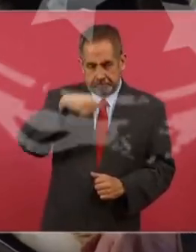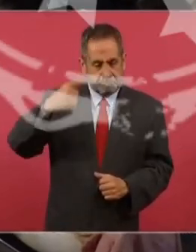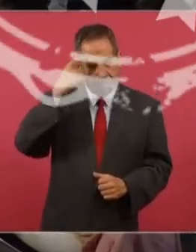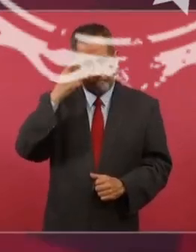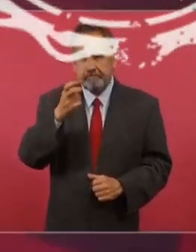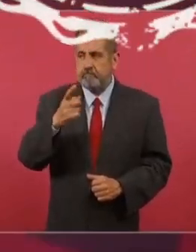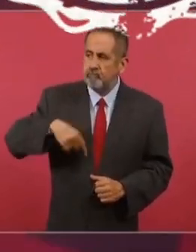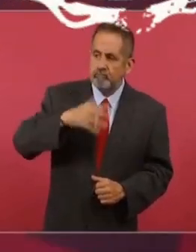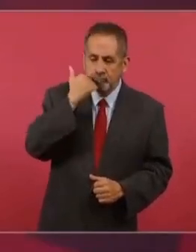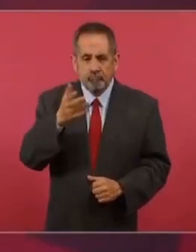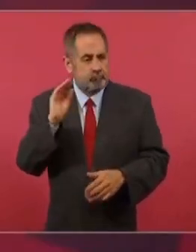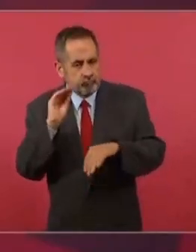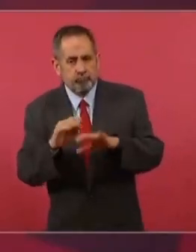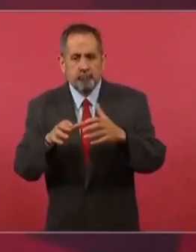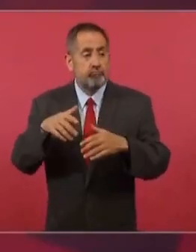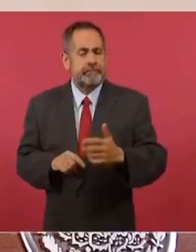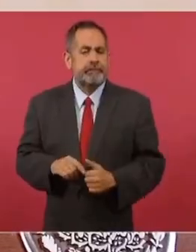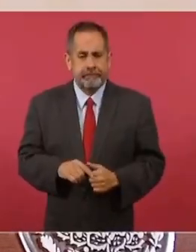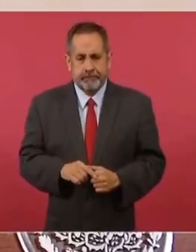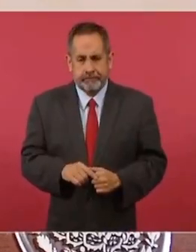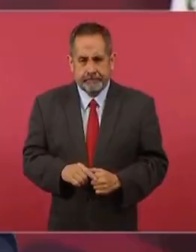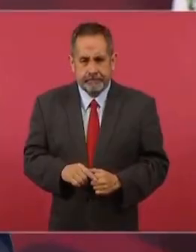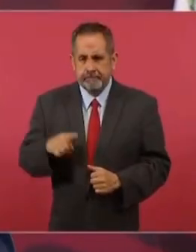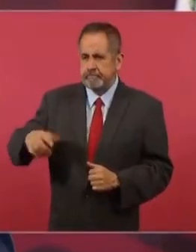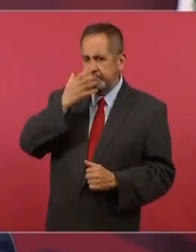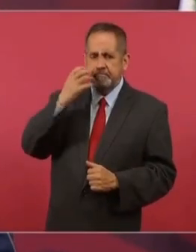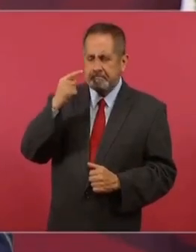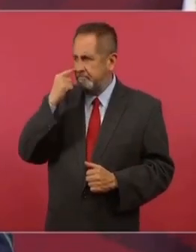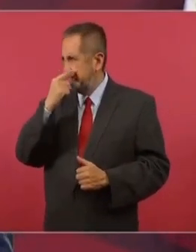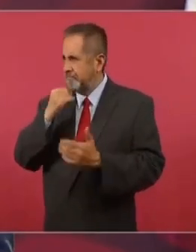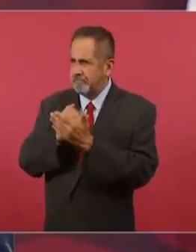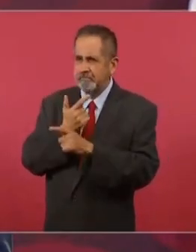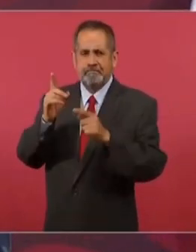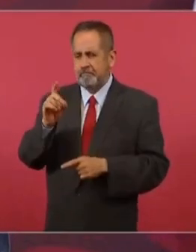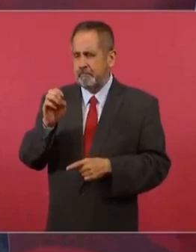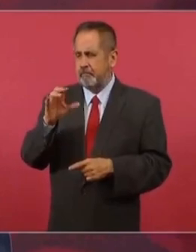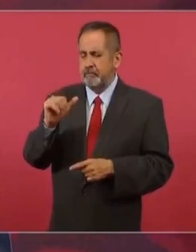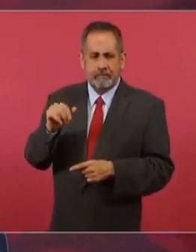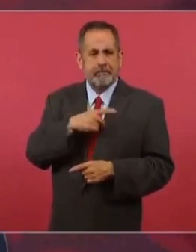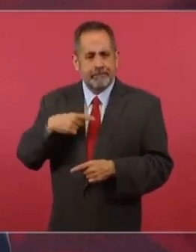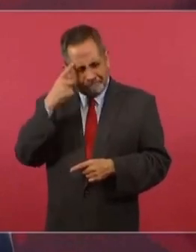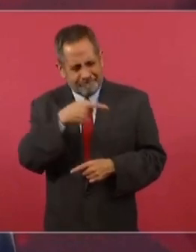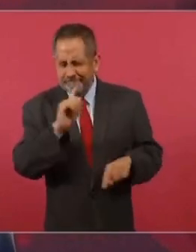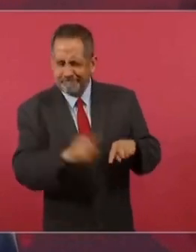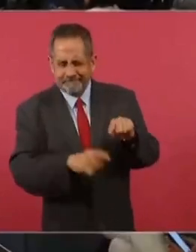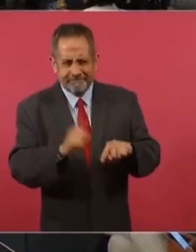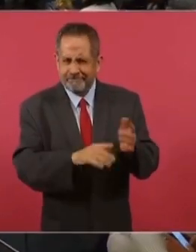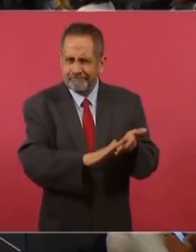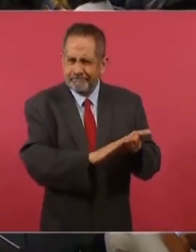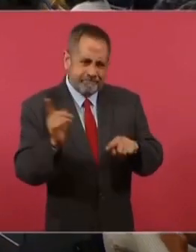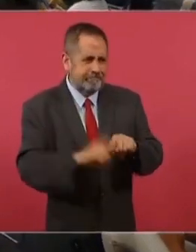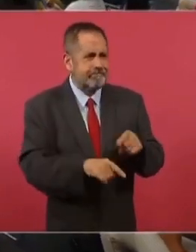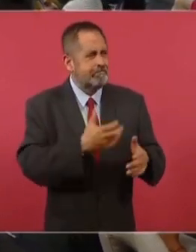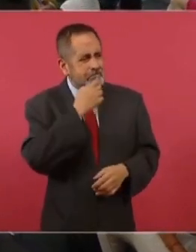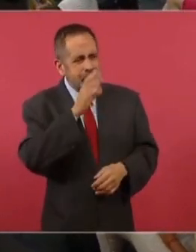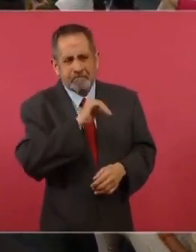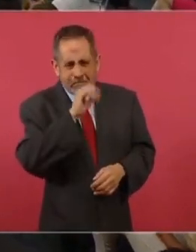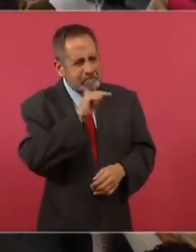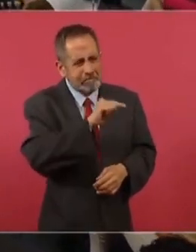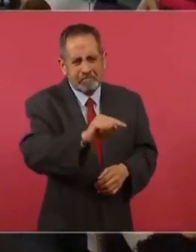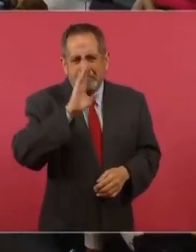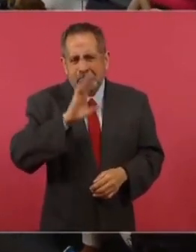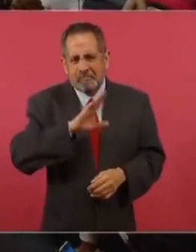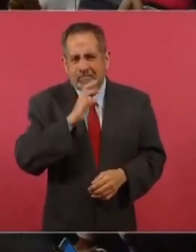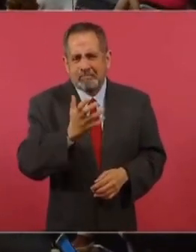Si queremos establecer en México el hábito democrático, necesitamos desterrar todas esas prácticas